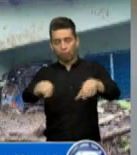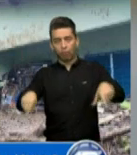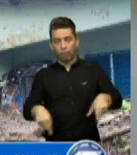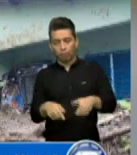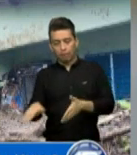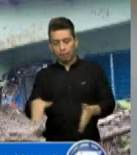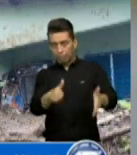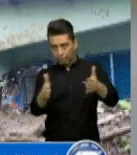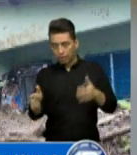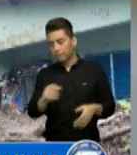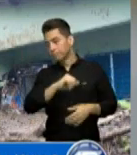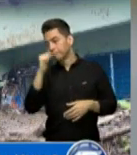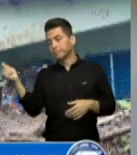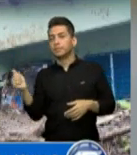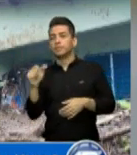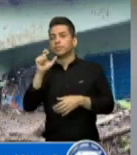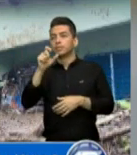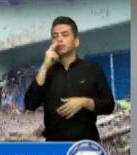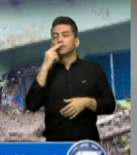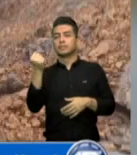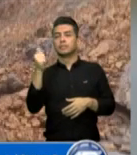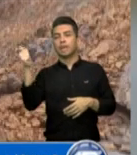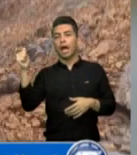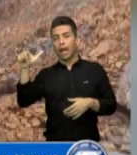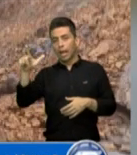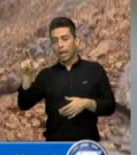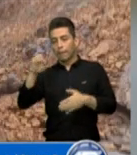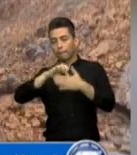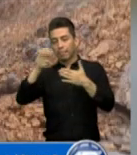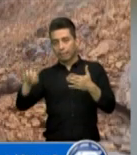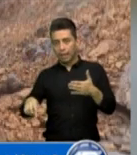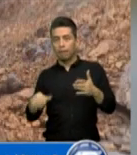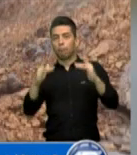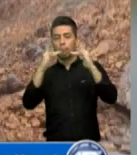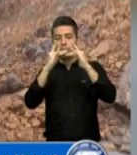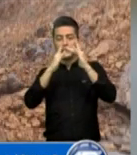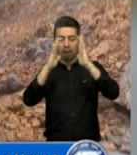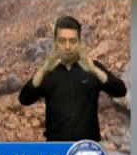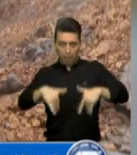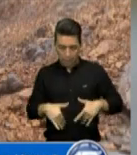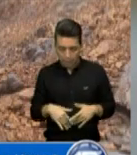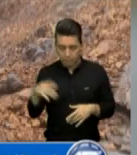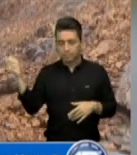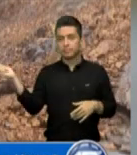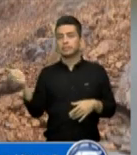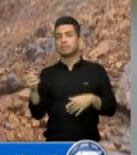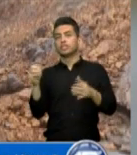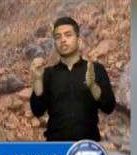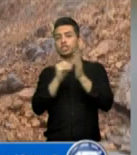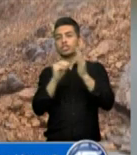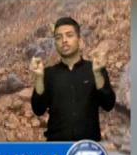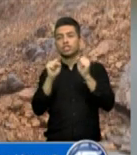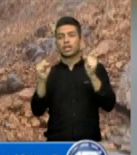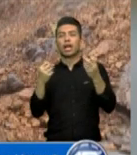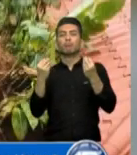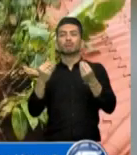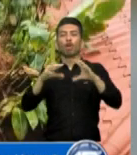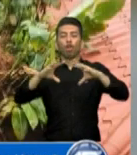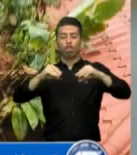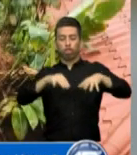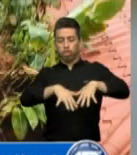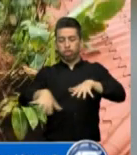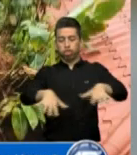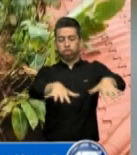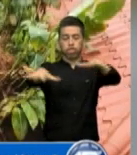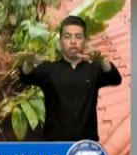en el Chalpetén. En San Martín, Zacatepeque, Esquetzaltenango, se registró flujo de lodo en el kilómetro 237